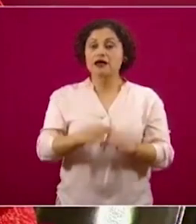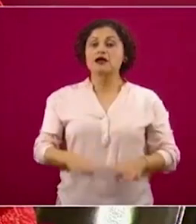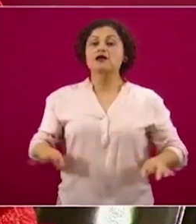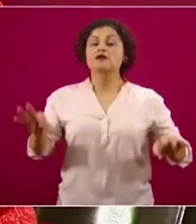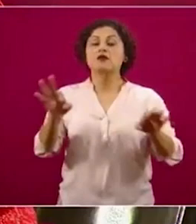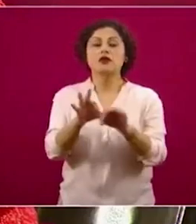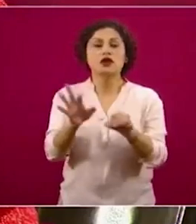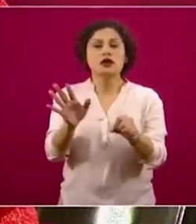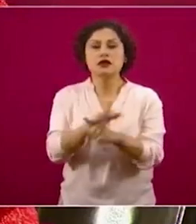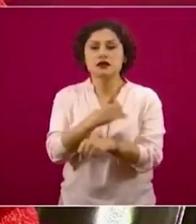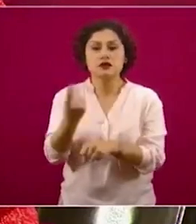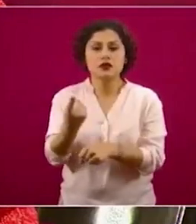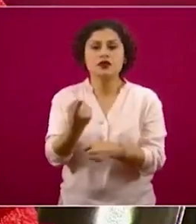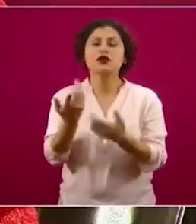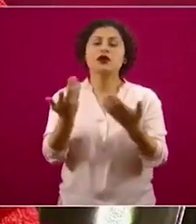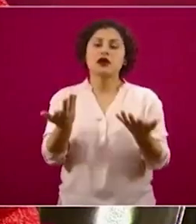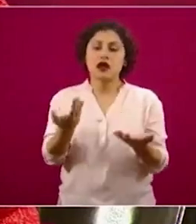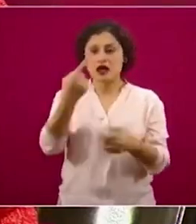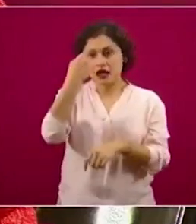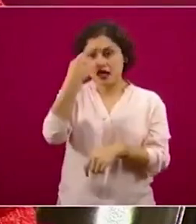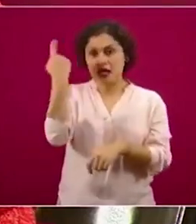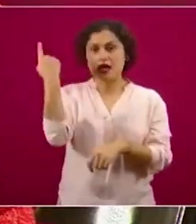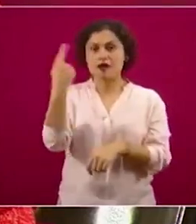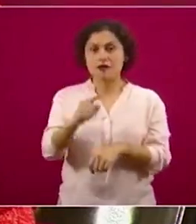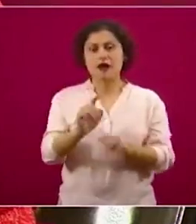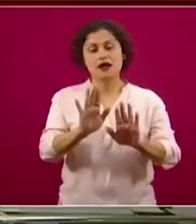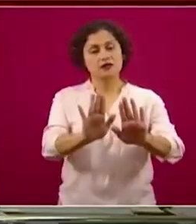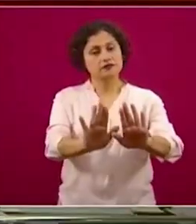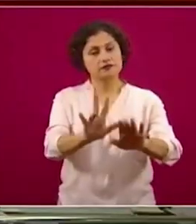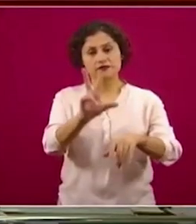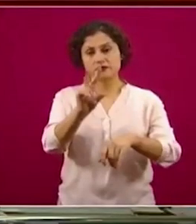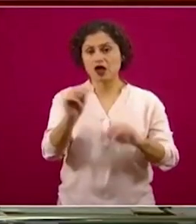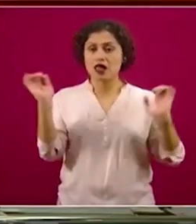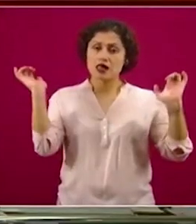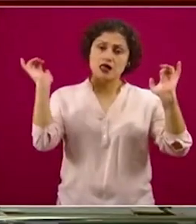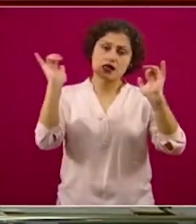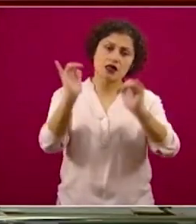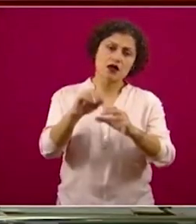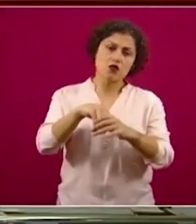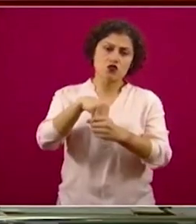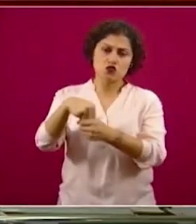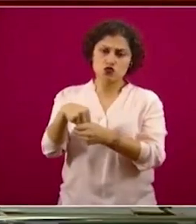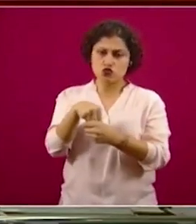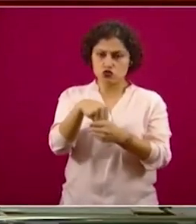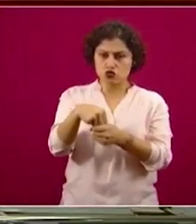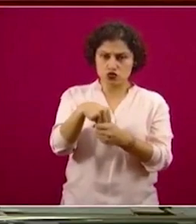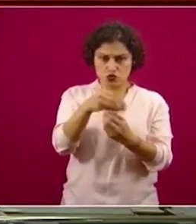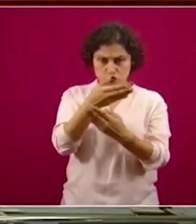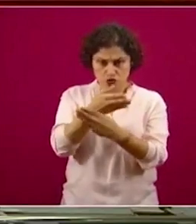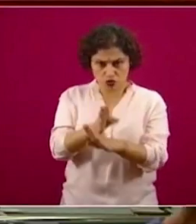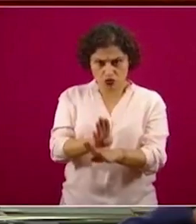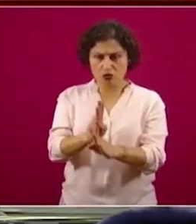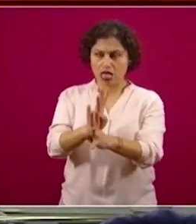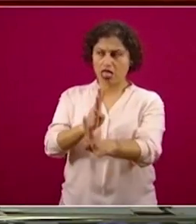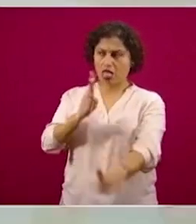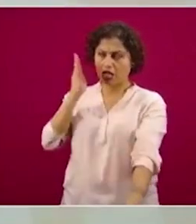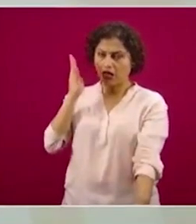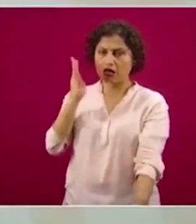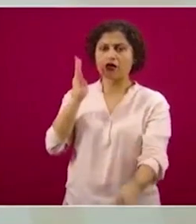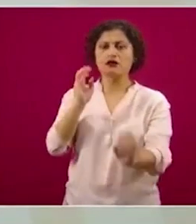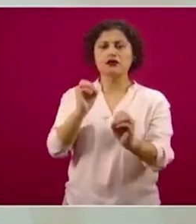aglomeraciones, para evitar que se sature una sucursal bancaria, para evitar